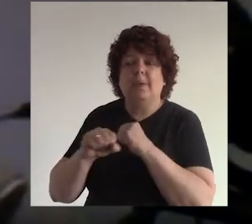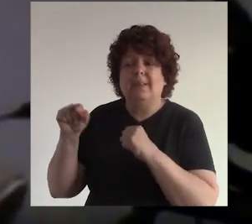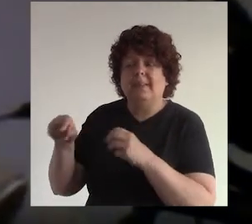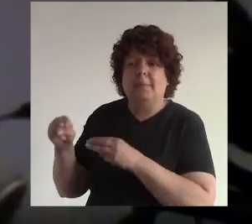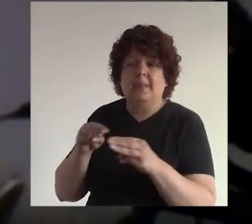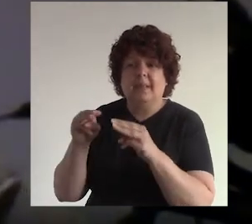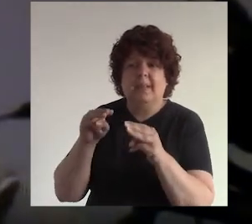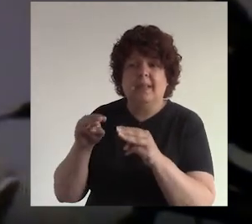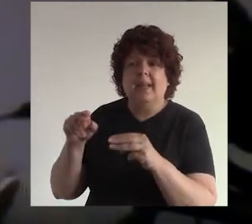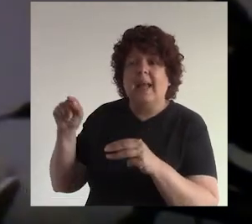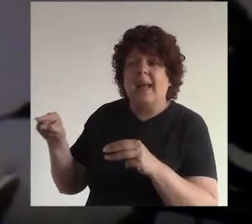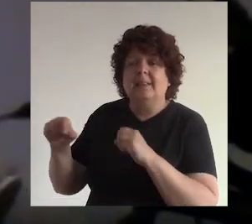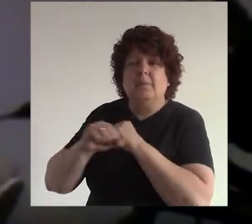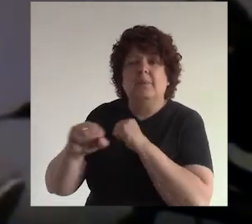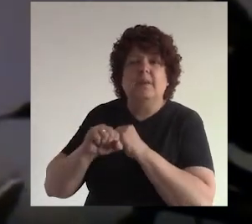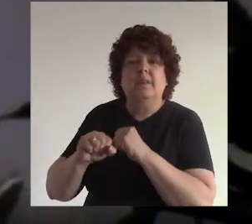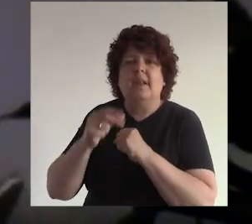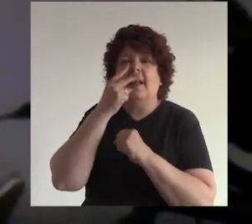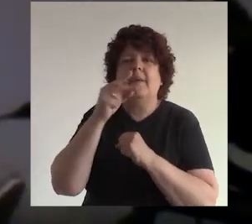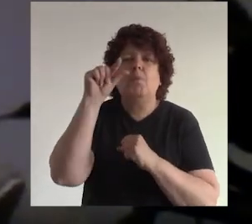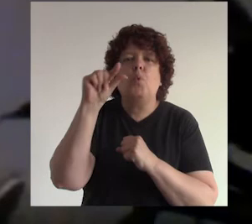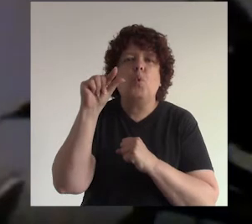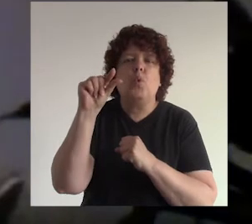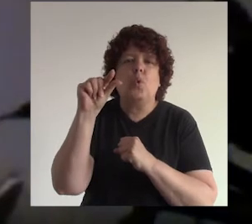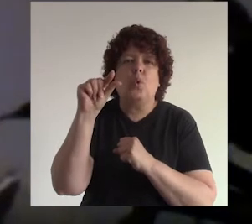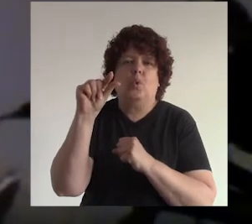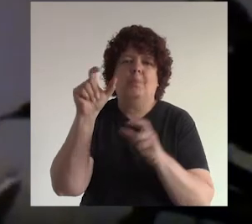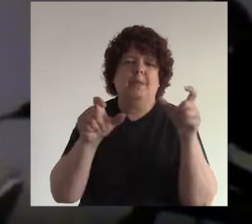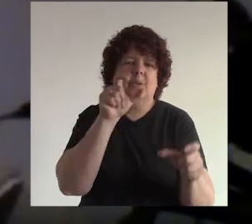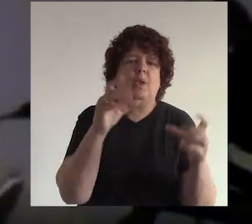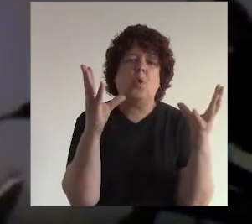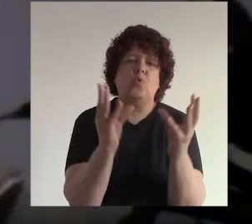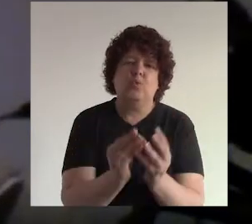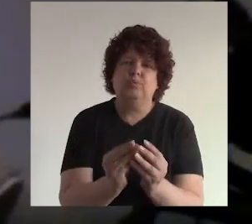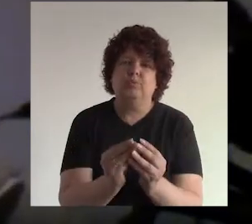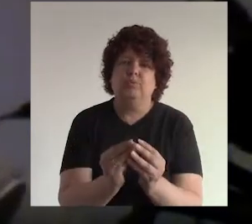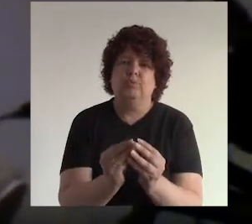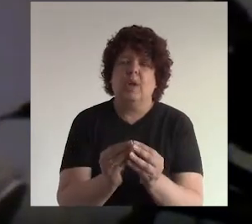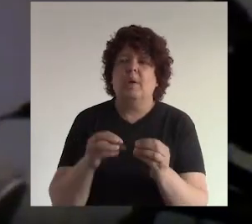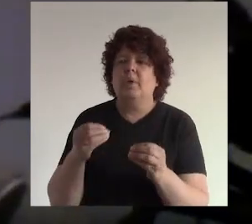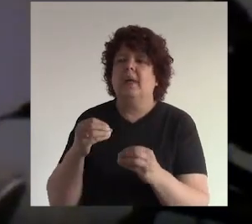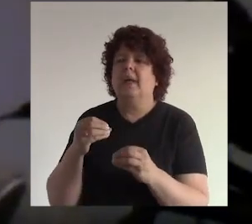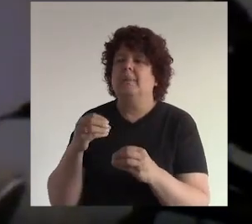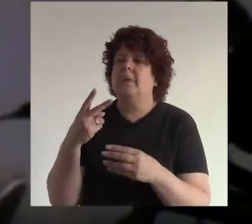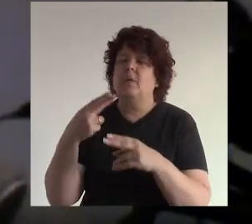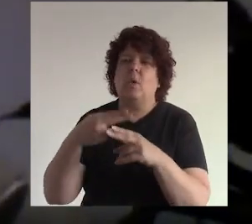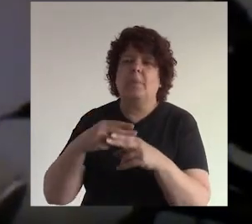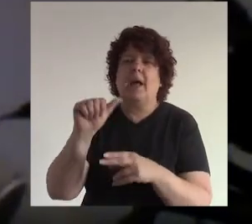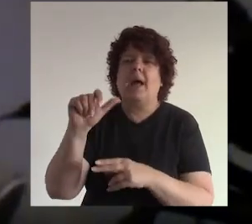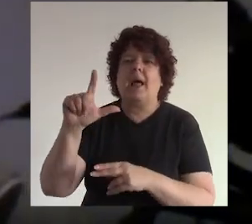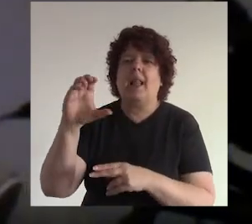publicas de esa forma esa publicación la ven pocas personas porque hay algo que se llama el